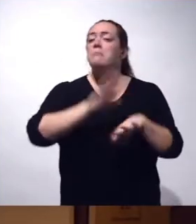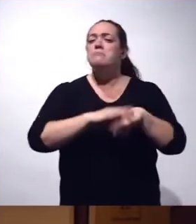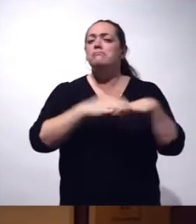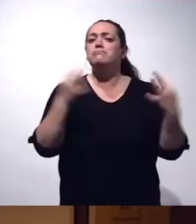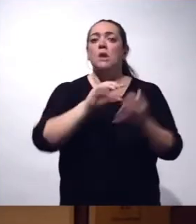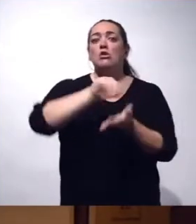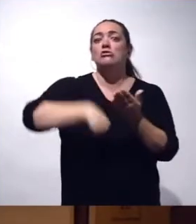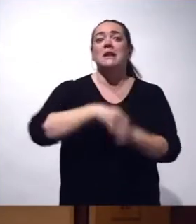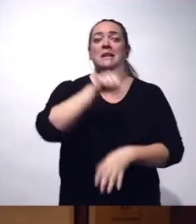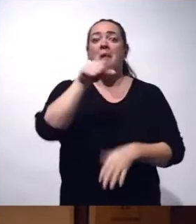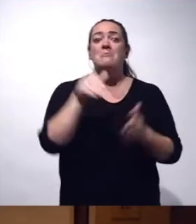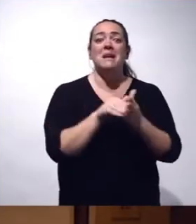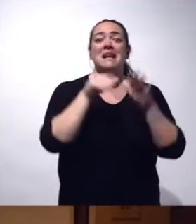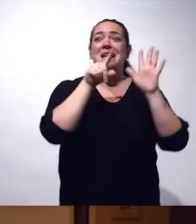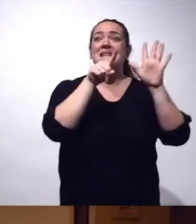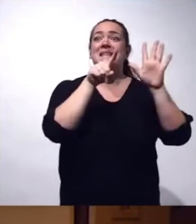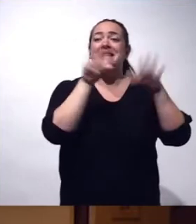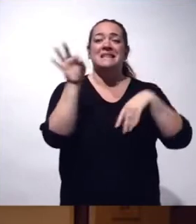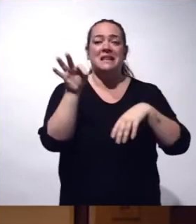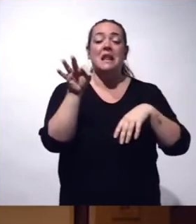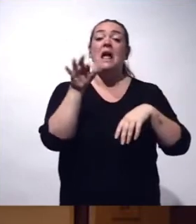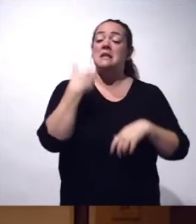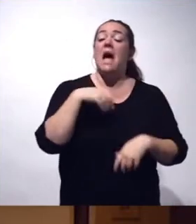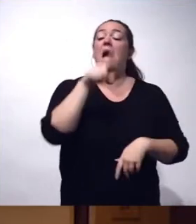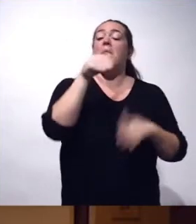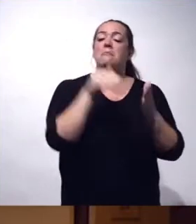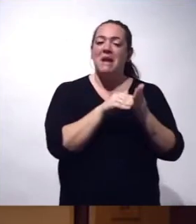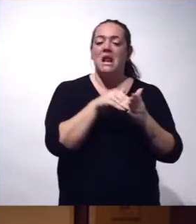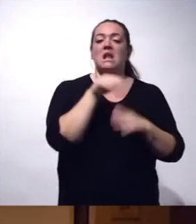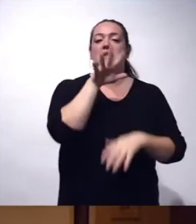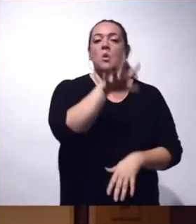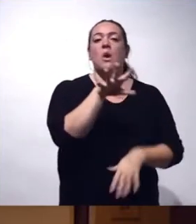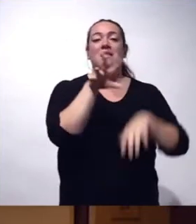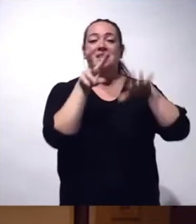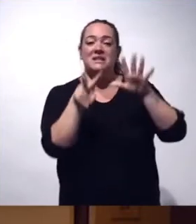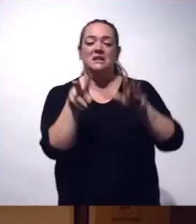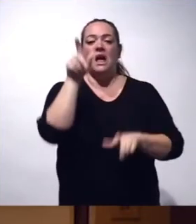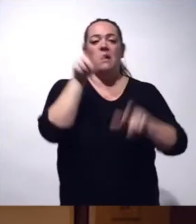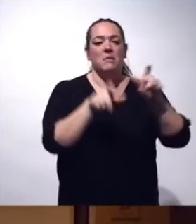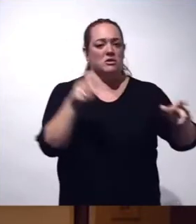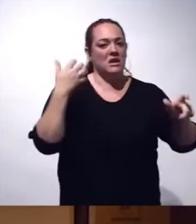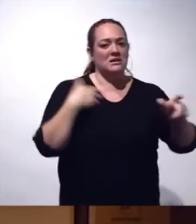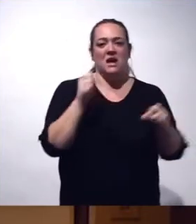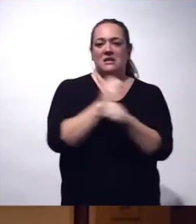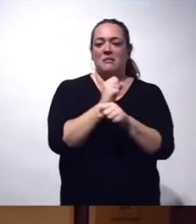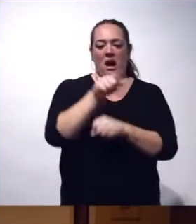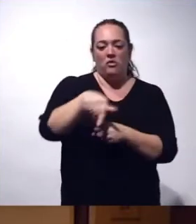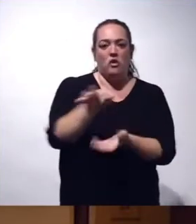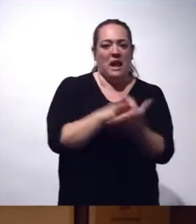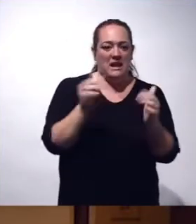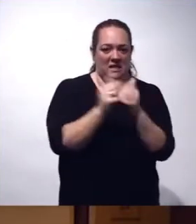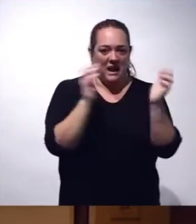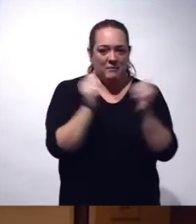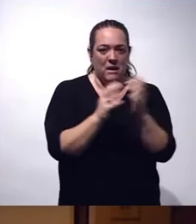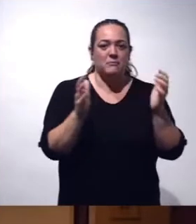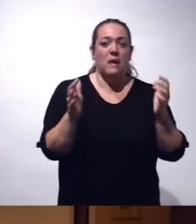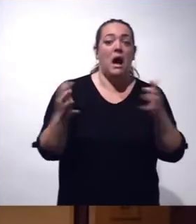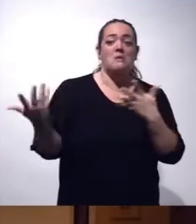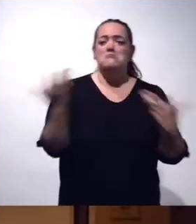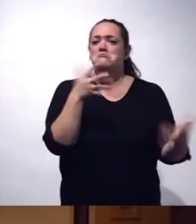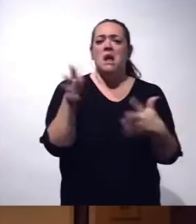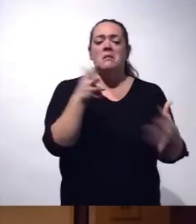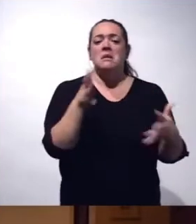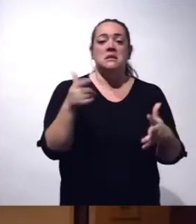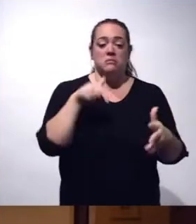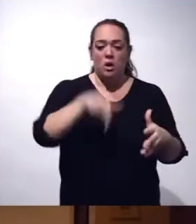un total de 1.600. Pues de 1.600 ya hay 1.057 personas trabajando en la isla de La Palma. Y lo previsible era